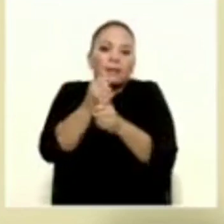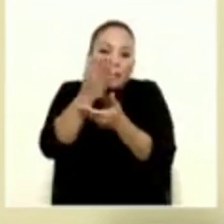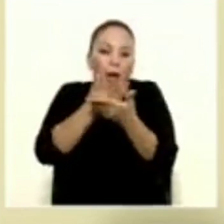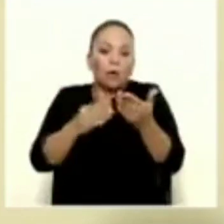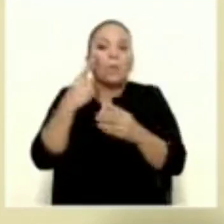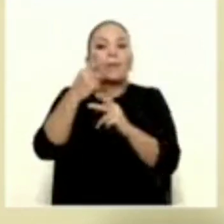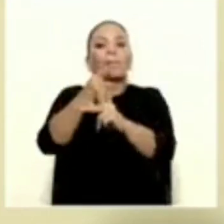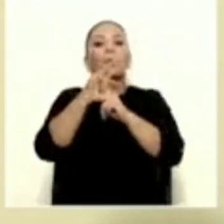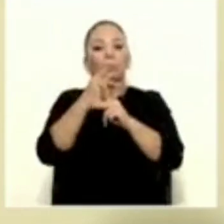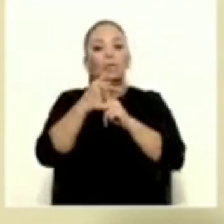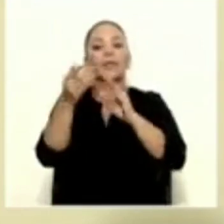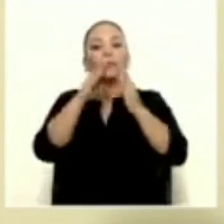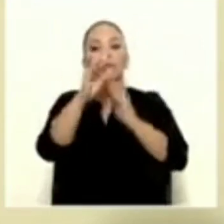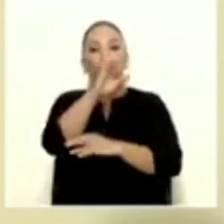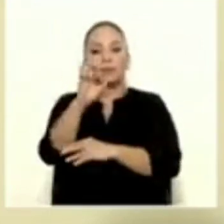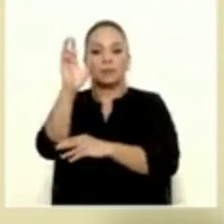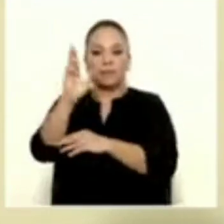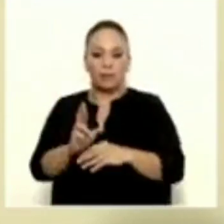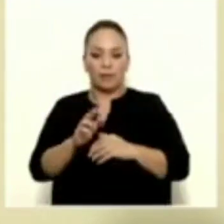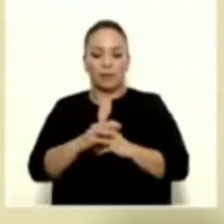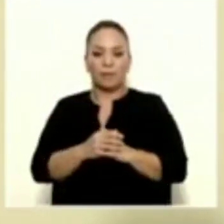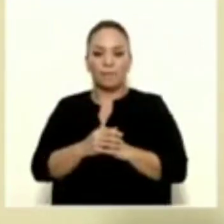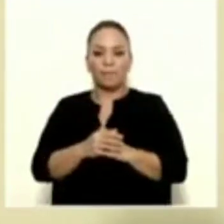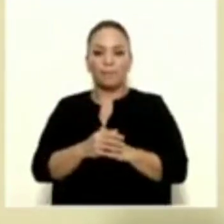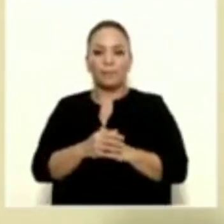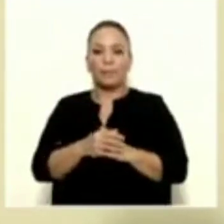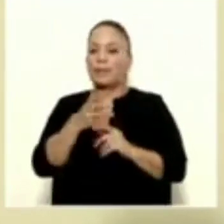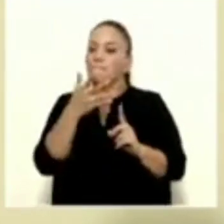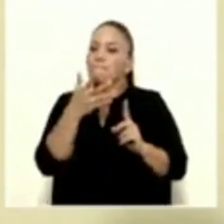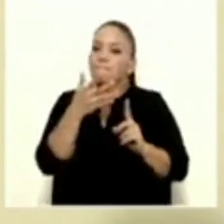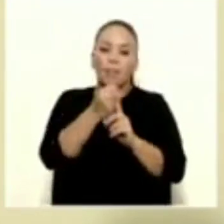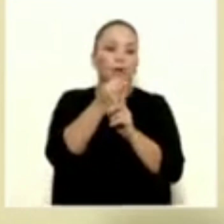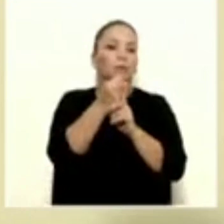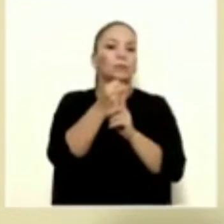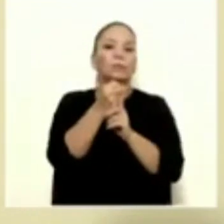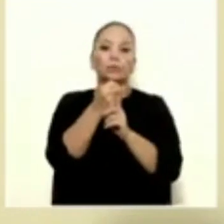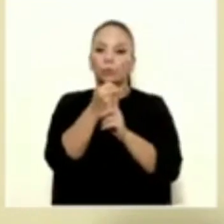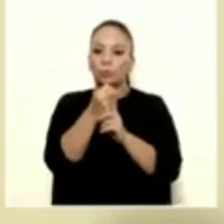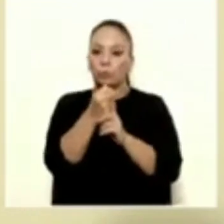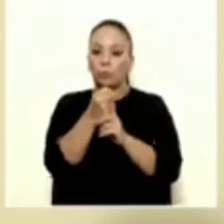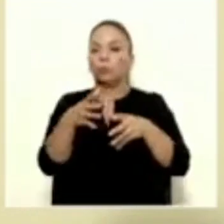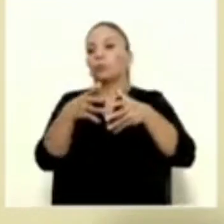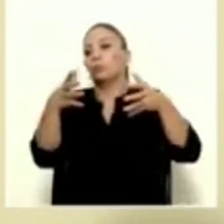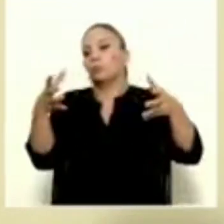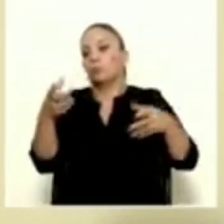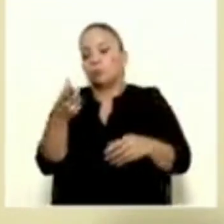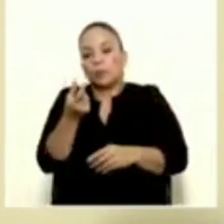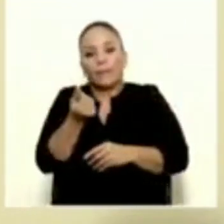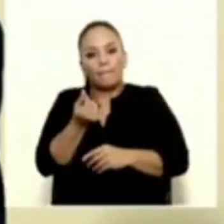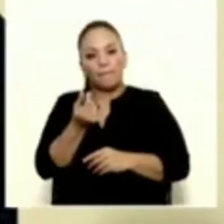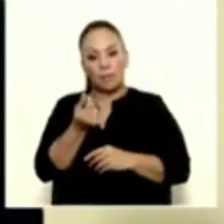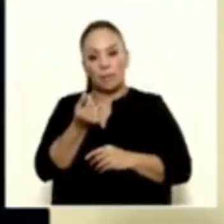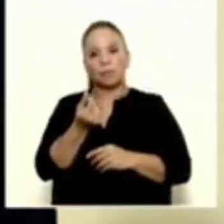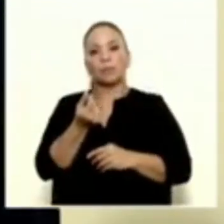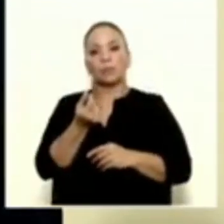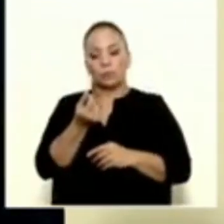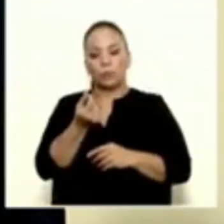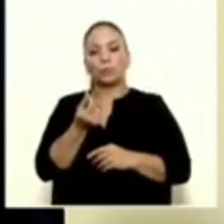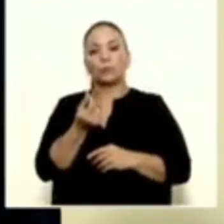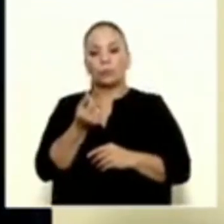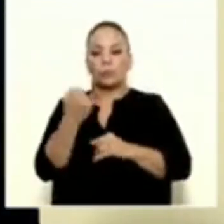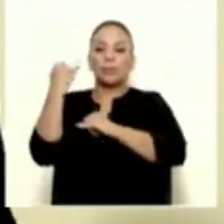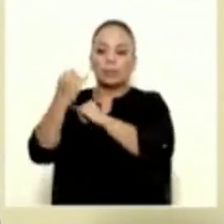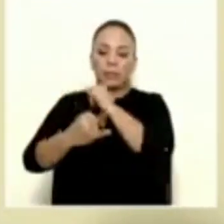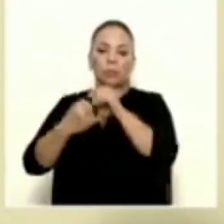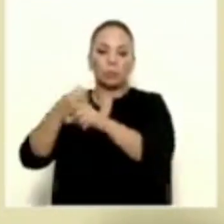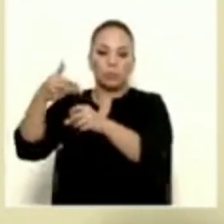pueblo de Costa Rica del impacto que están teniendo los precios internacionales.